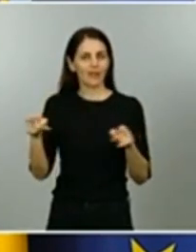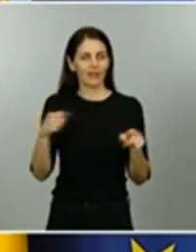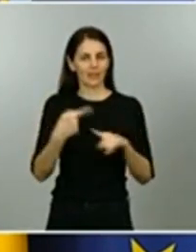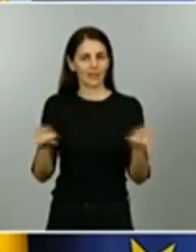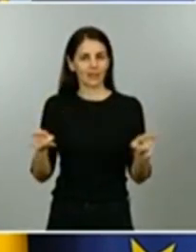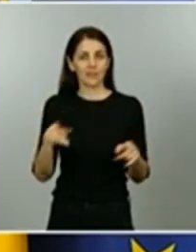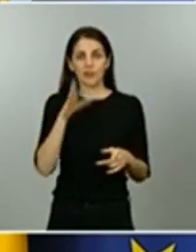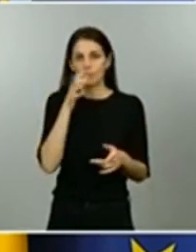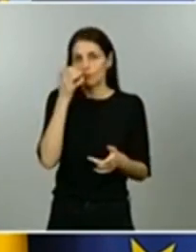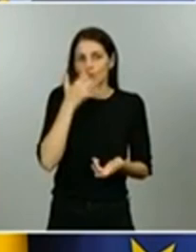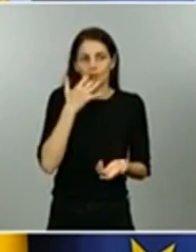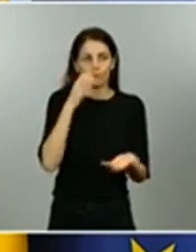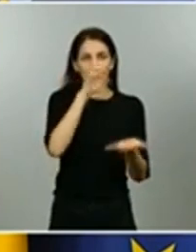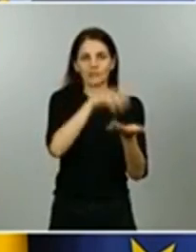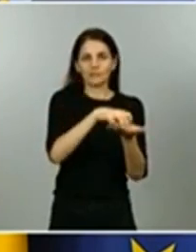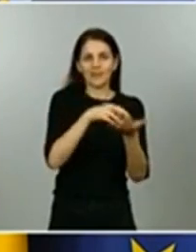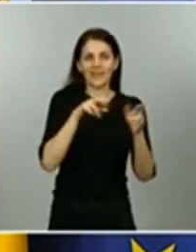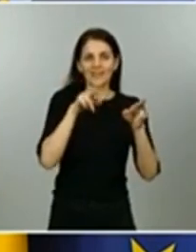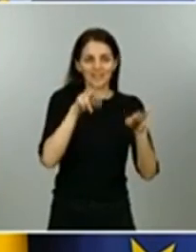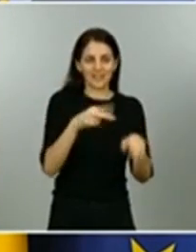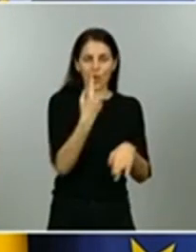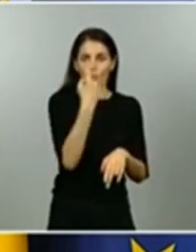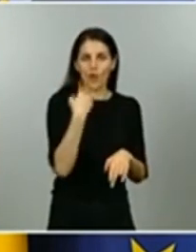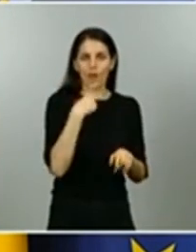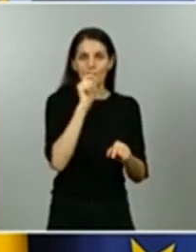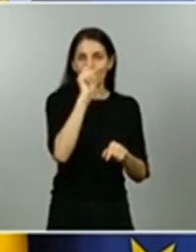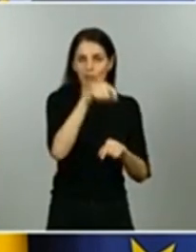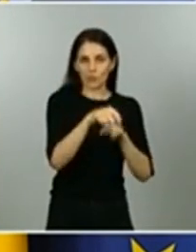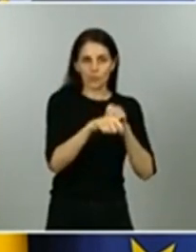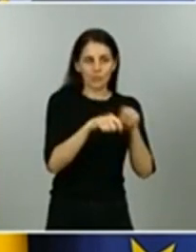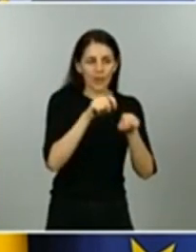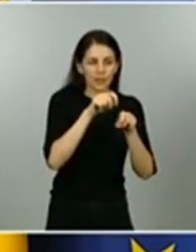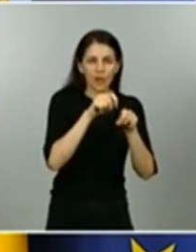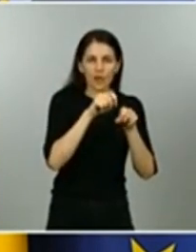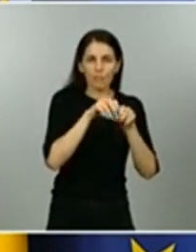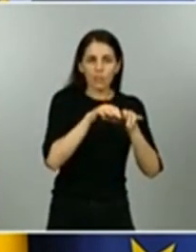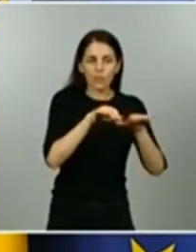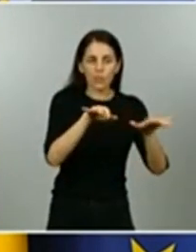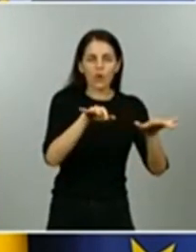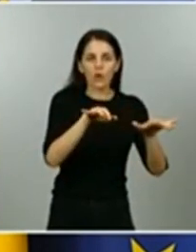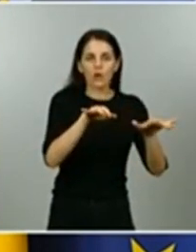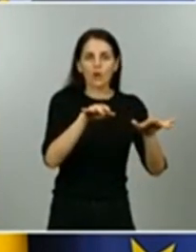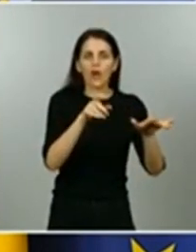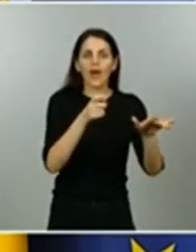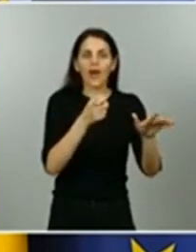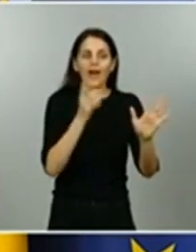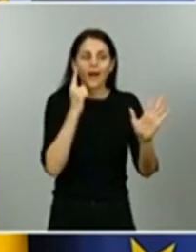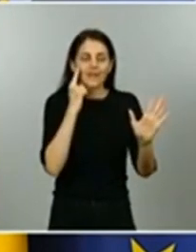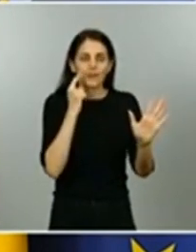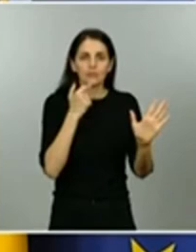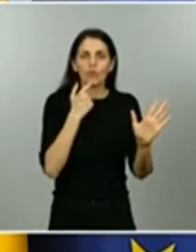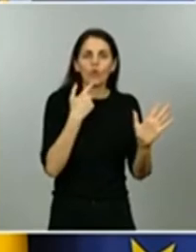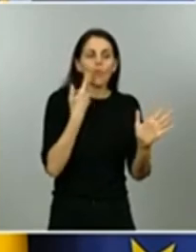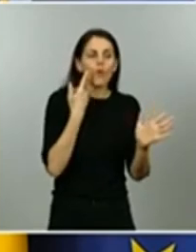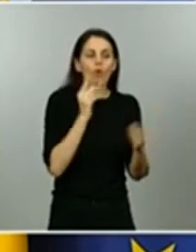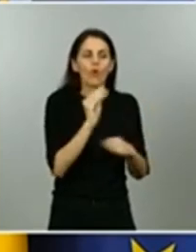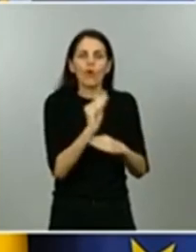población y tratar correctamente aquellas que si lo tienen ese es el objetivo